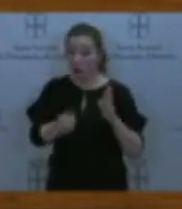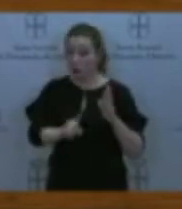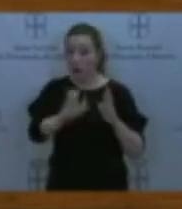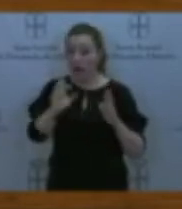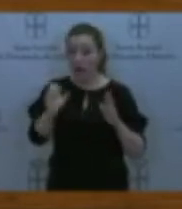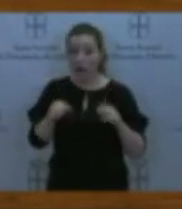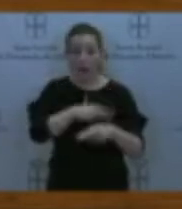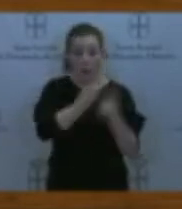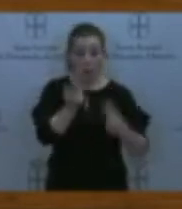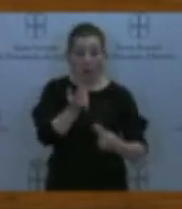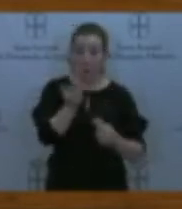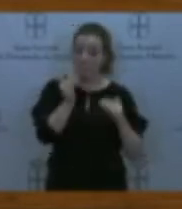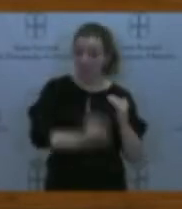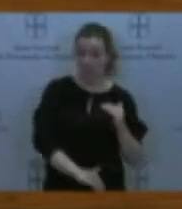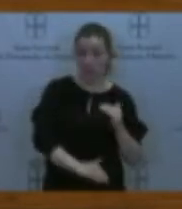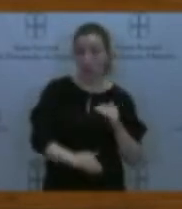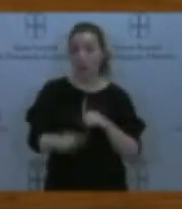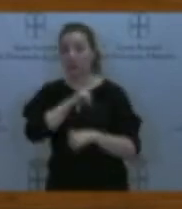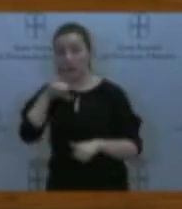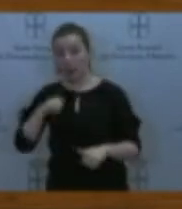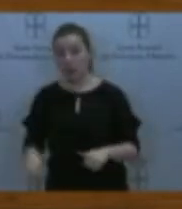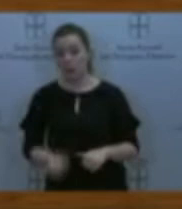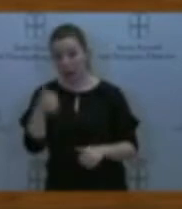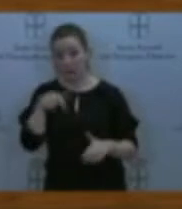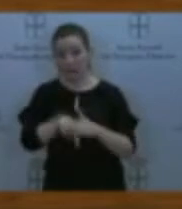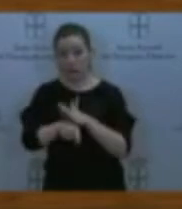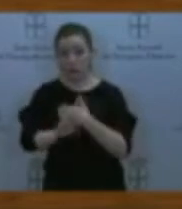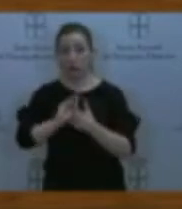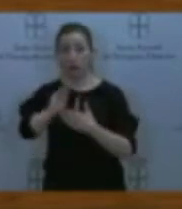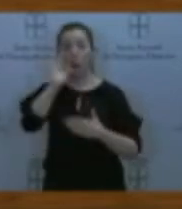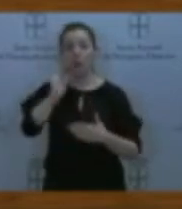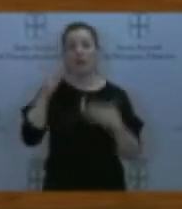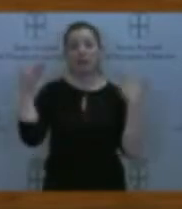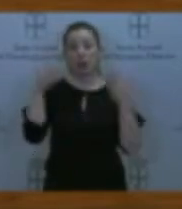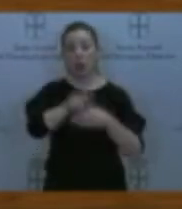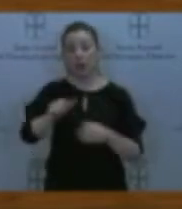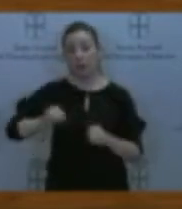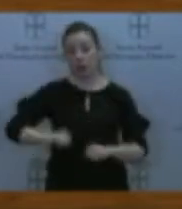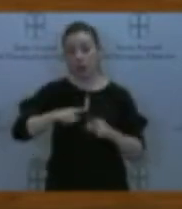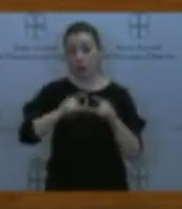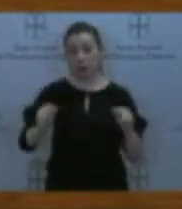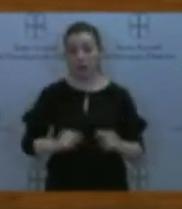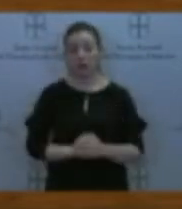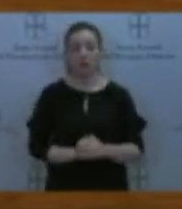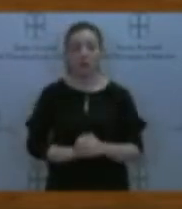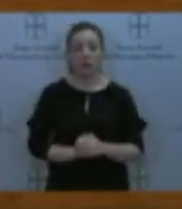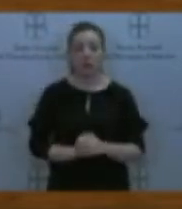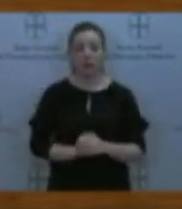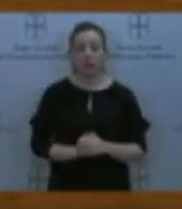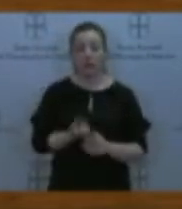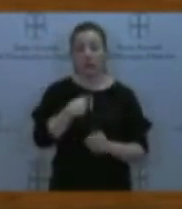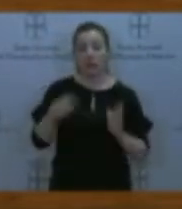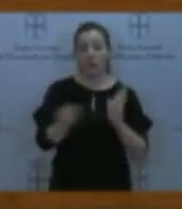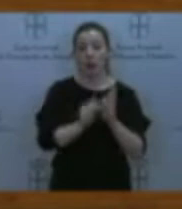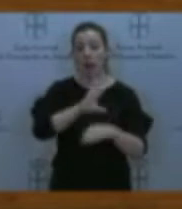menos pública y más privada en su gestión y en la atención a la gente mayor en Asturias. Hemos introducido